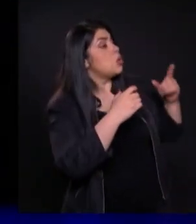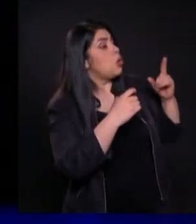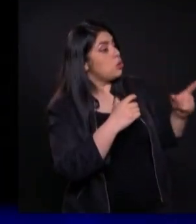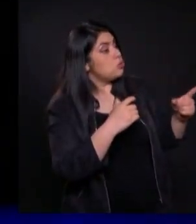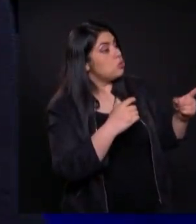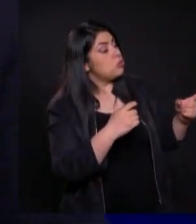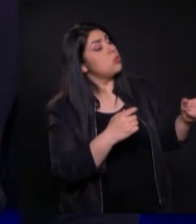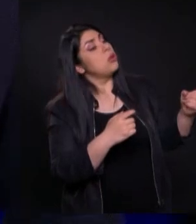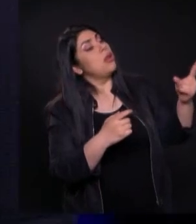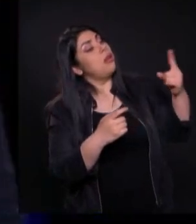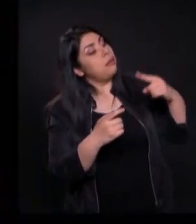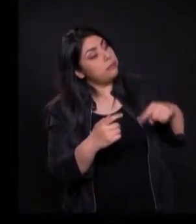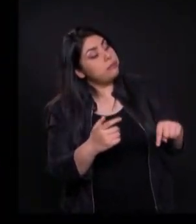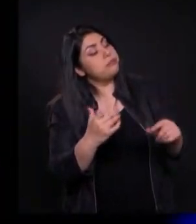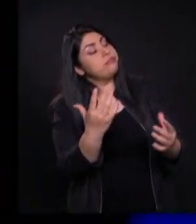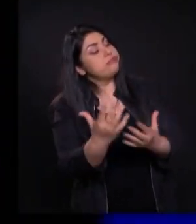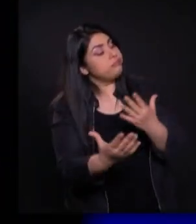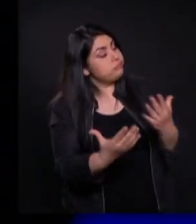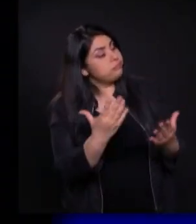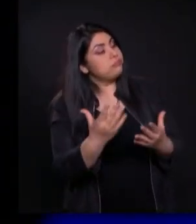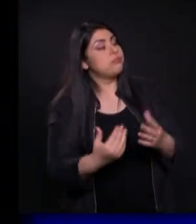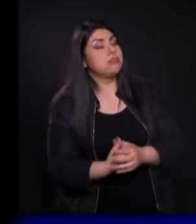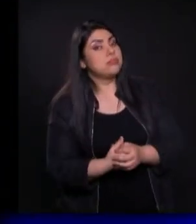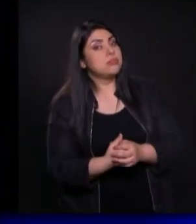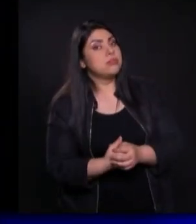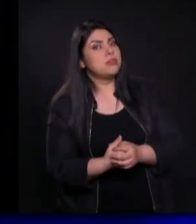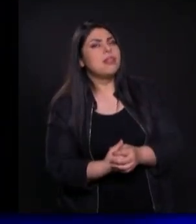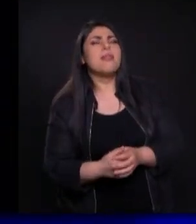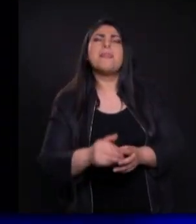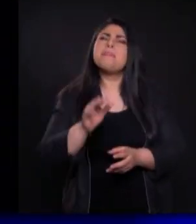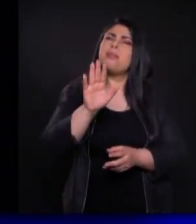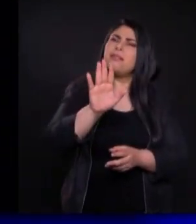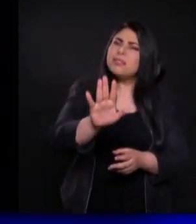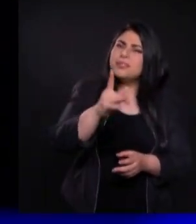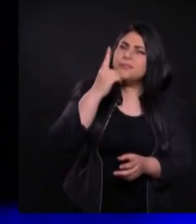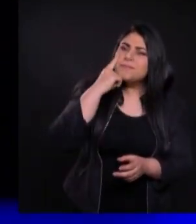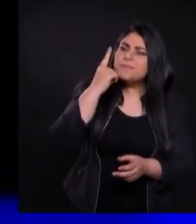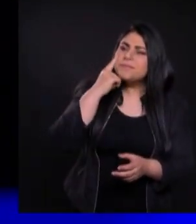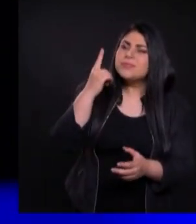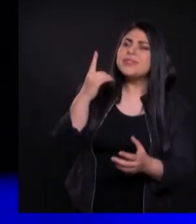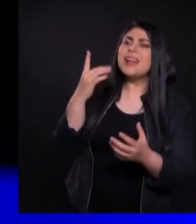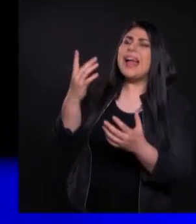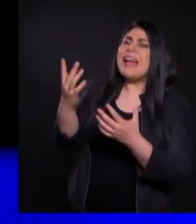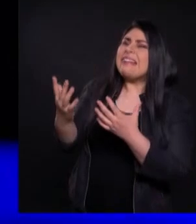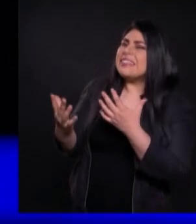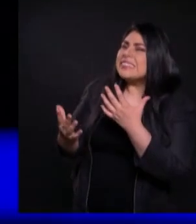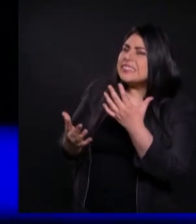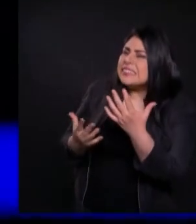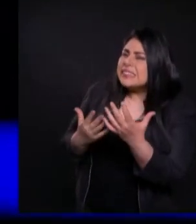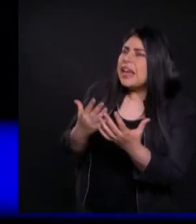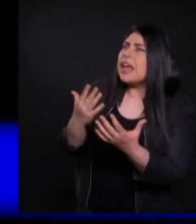Ah quiere decir entonces que el servir Traerá como resultado